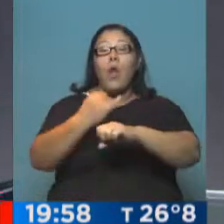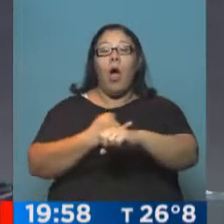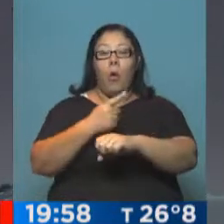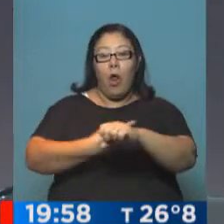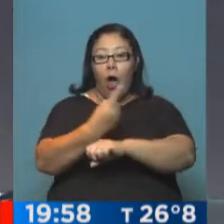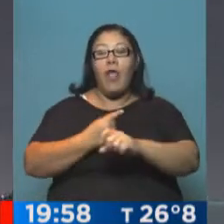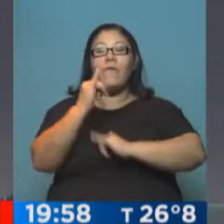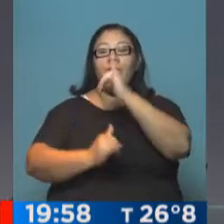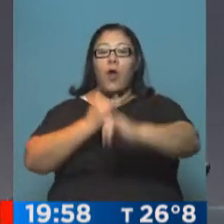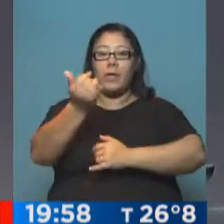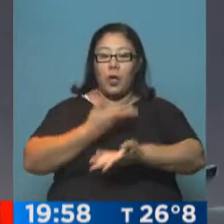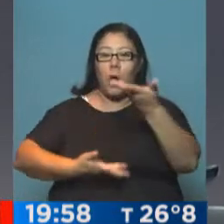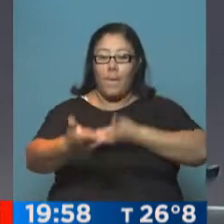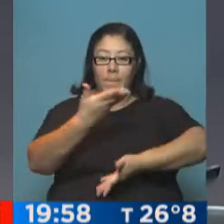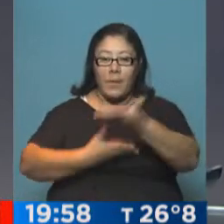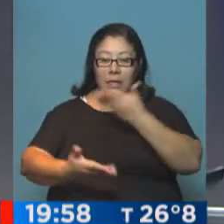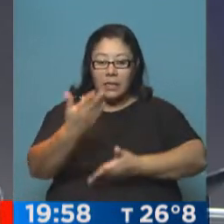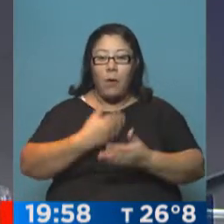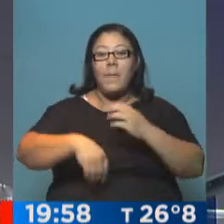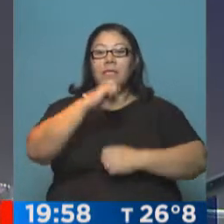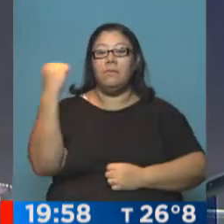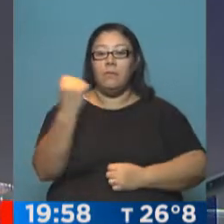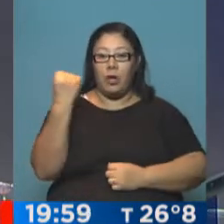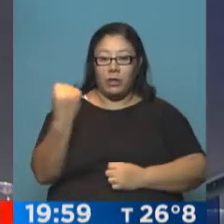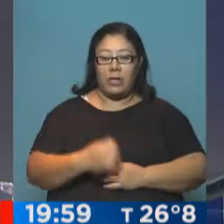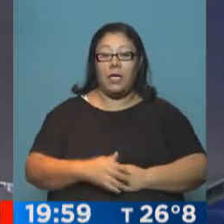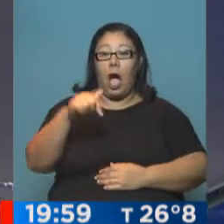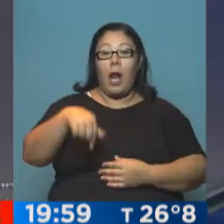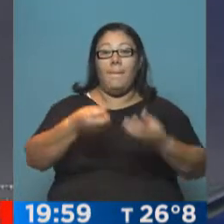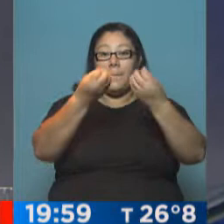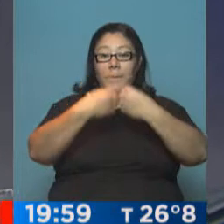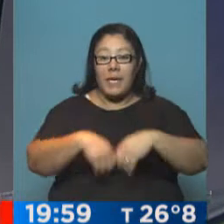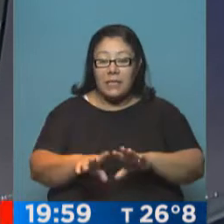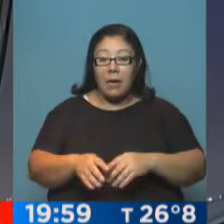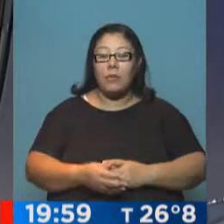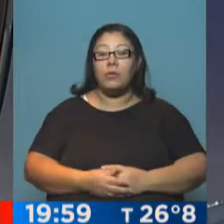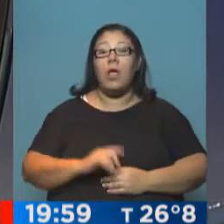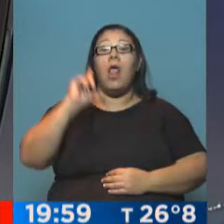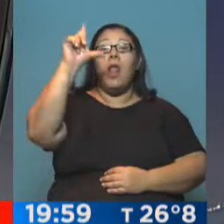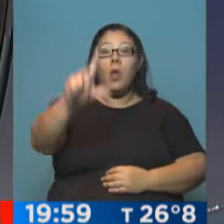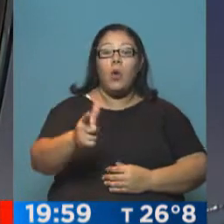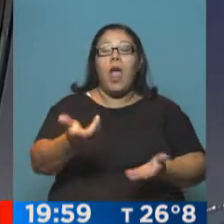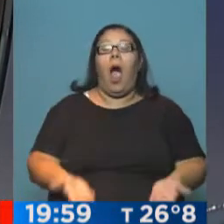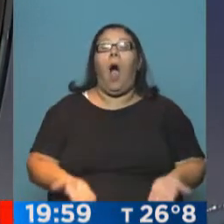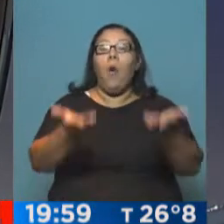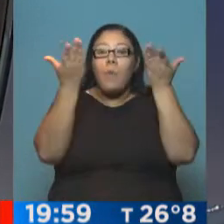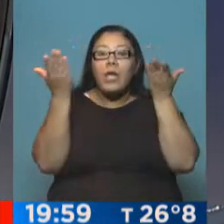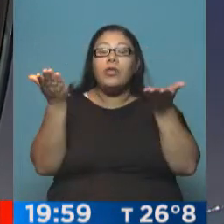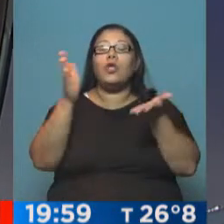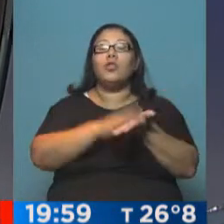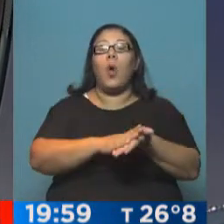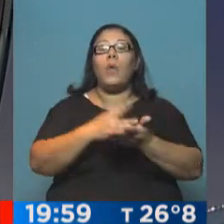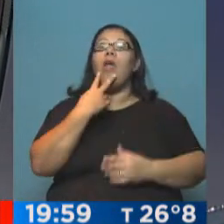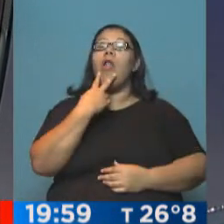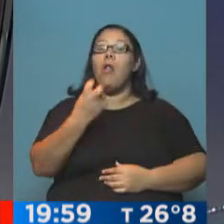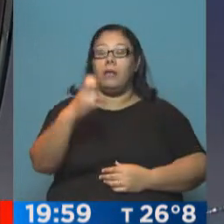Vamos a estar compartiendo con ustedes la información destacada del día y ya comenzamos con lo que va a pasar a partir del lunes. Aumentos de tarifas eléctricas en la capital